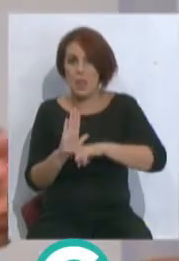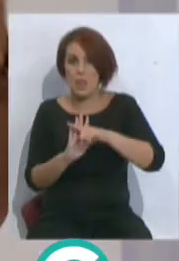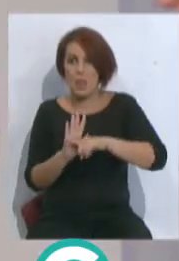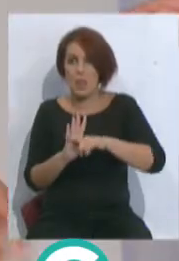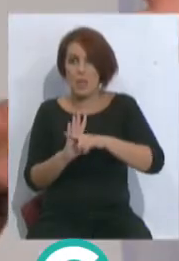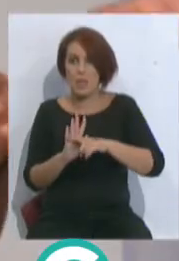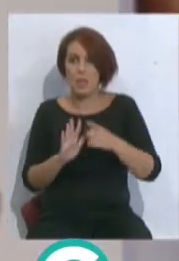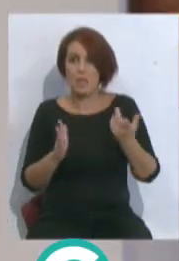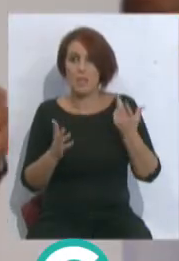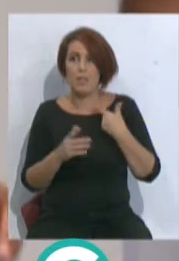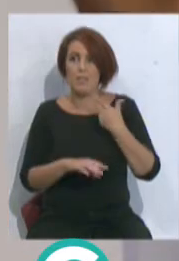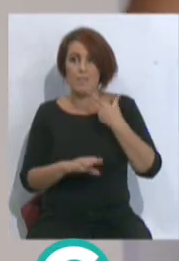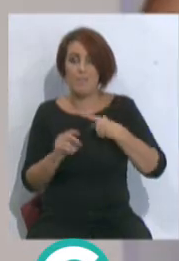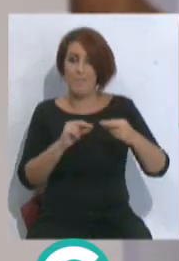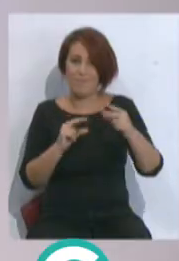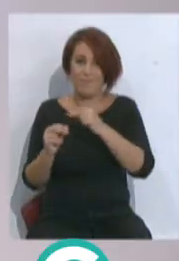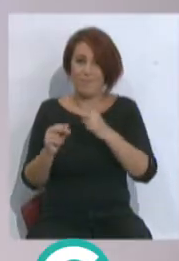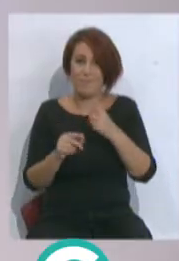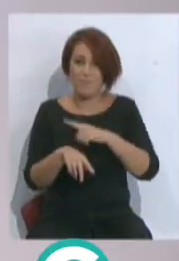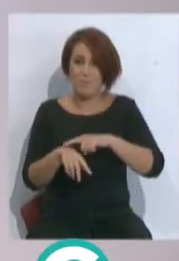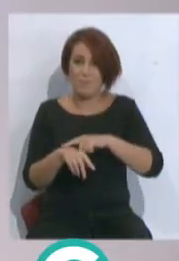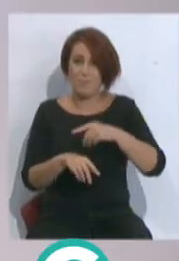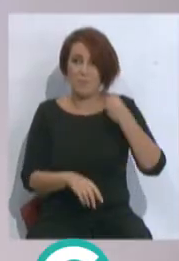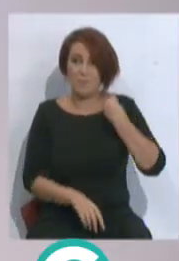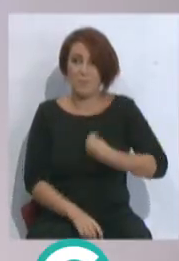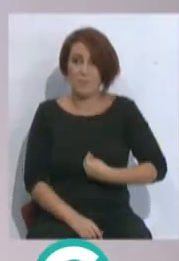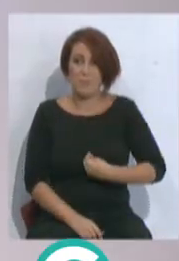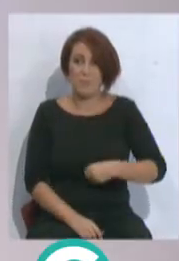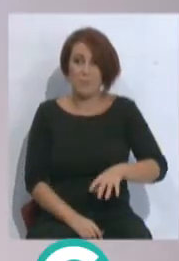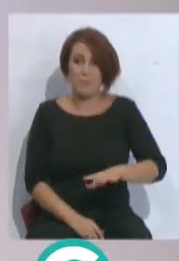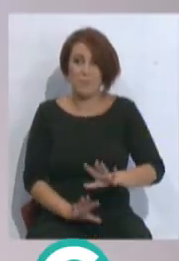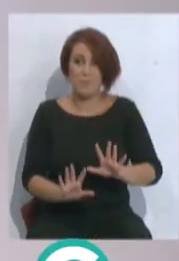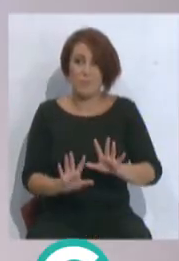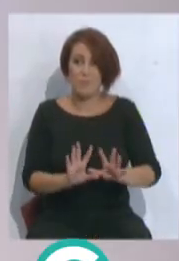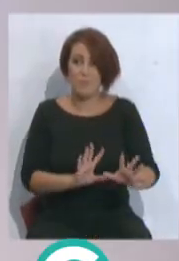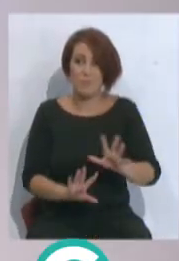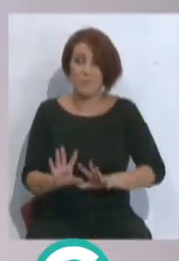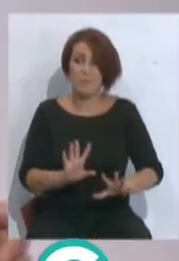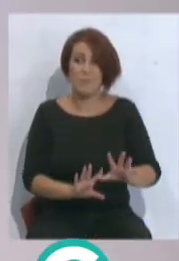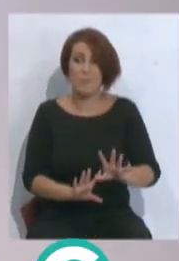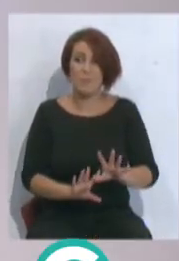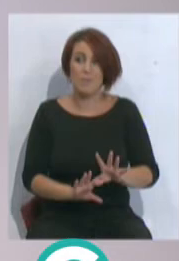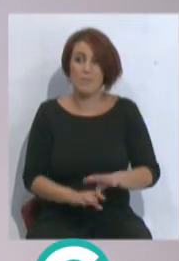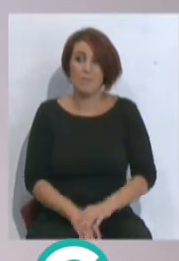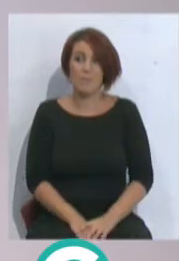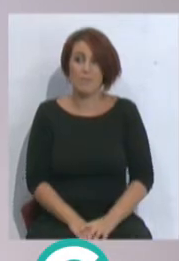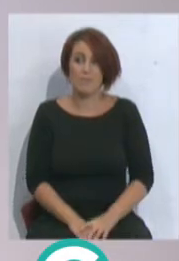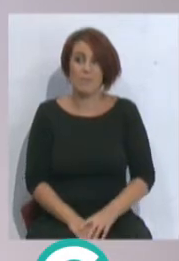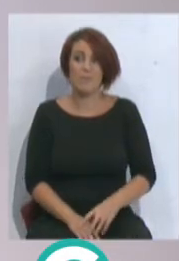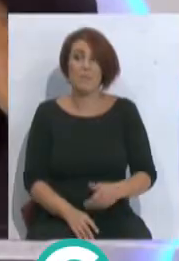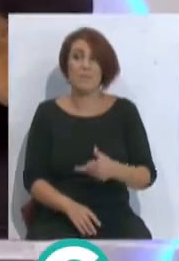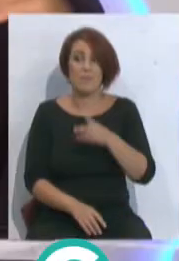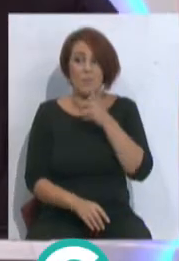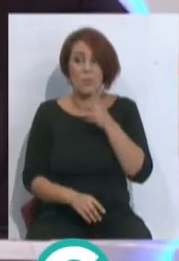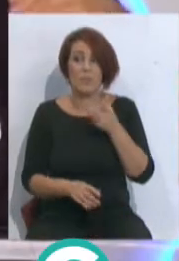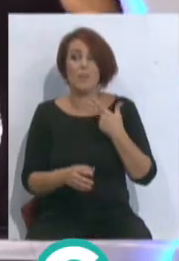los tres que han subido. A ver, Huesca era el que, ustedes ponían el ejemplo. El 12, el 12. ¿Cómo que ustedes? El 12, el 12. ustedes que Huesca era como tenía que jugar,